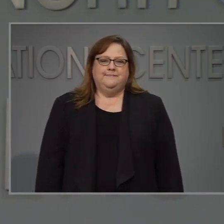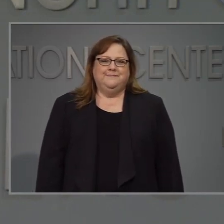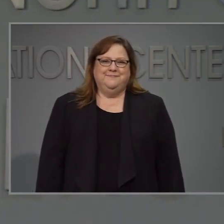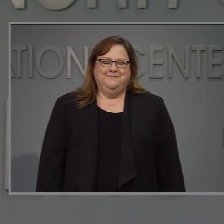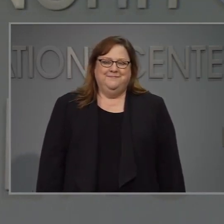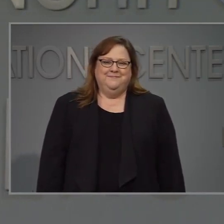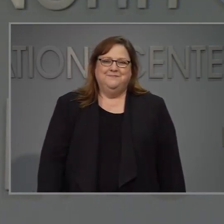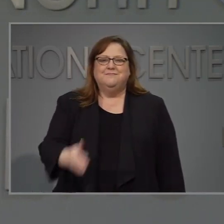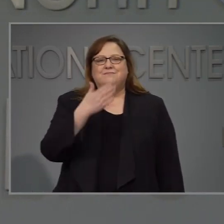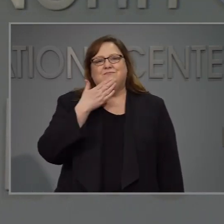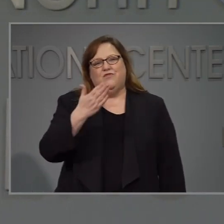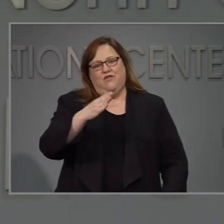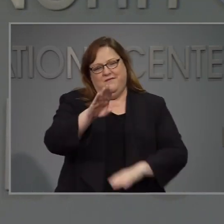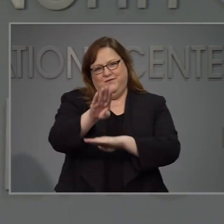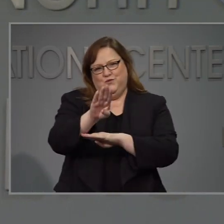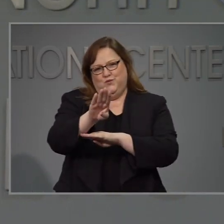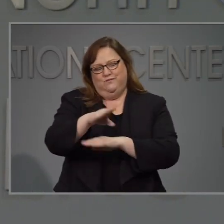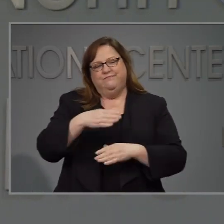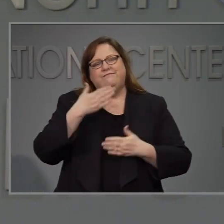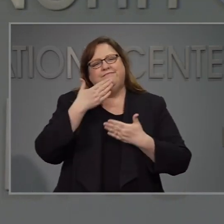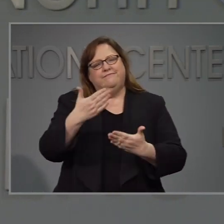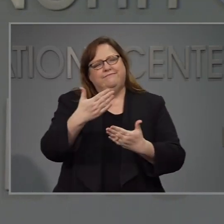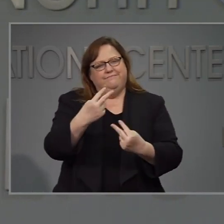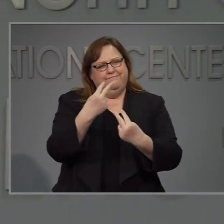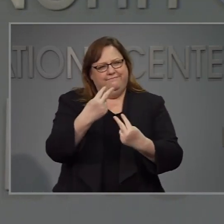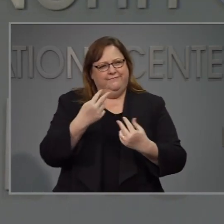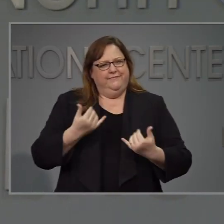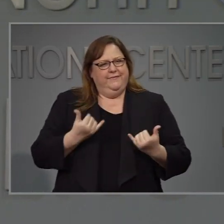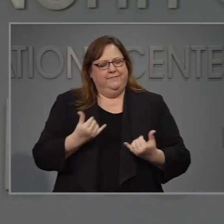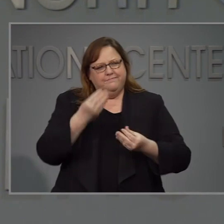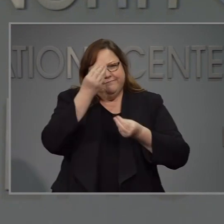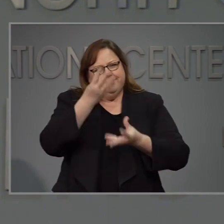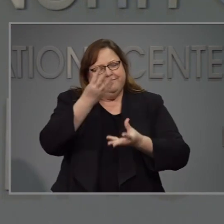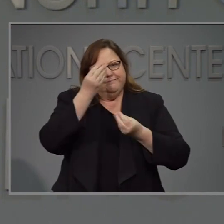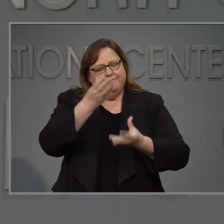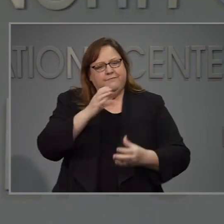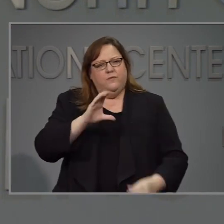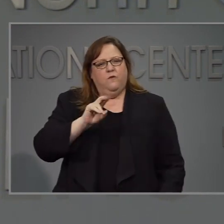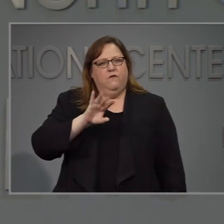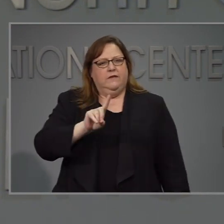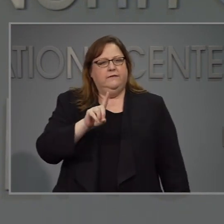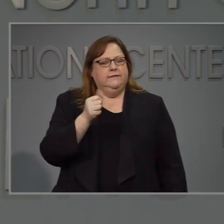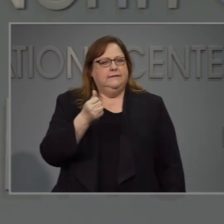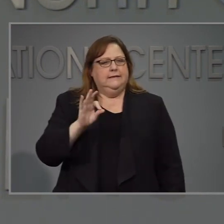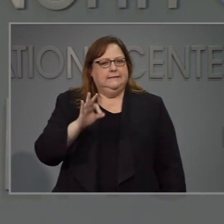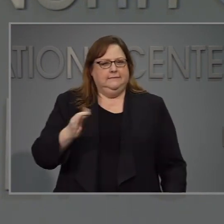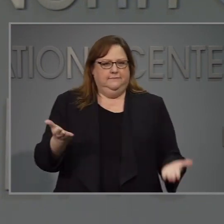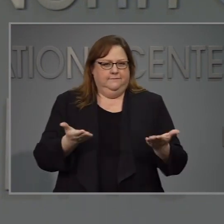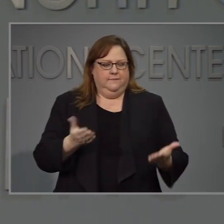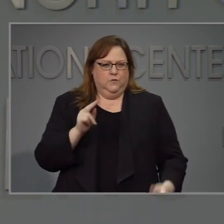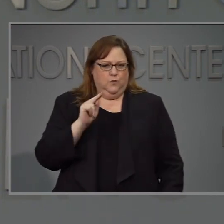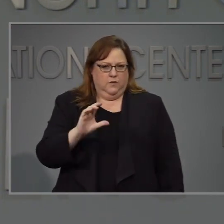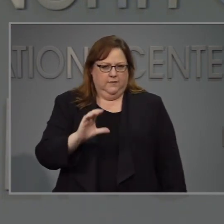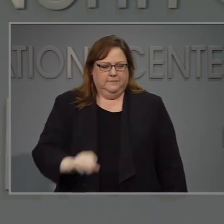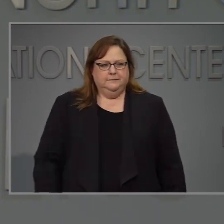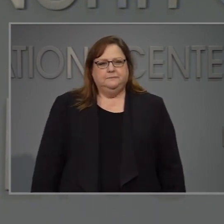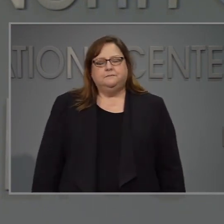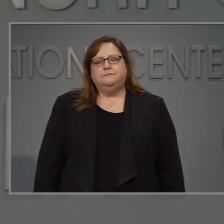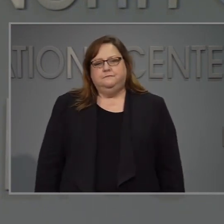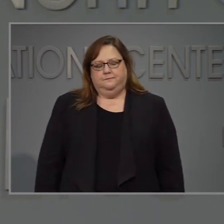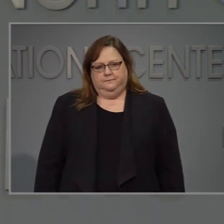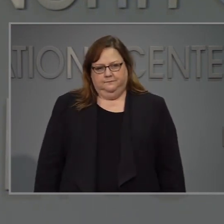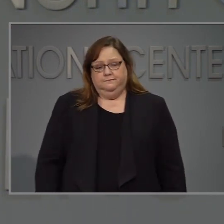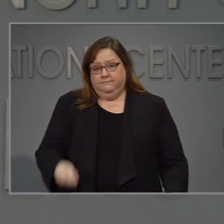Muy buenas tardes a todos y gracias por escuchar la información reciente de COVID-19 en Carolina del Norte.